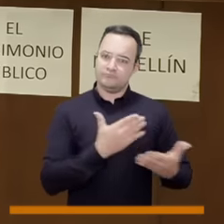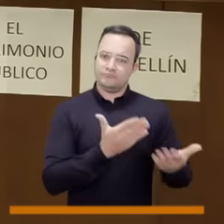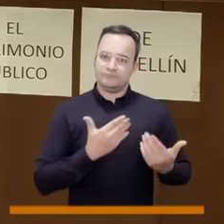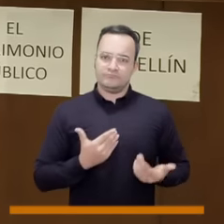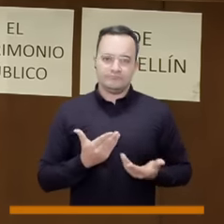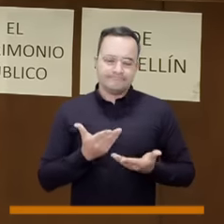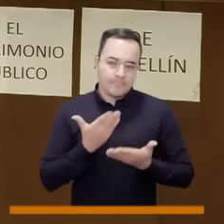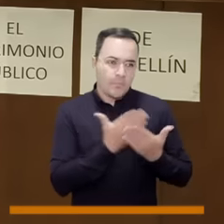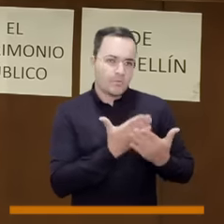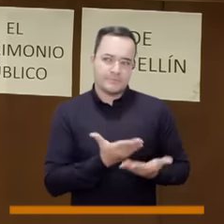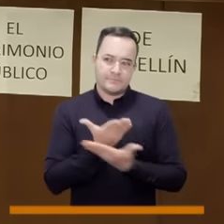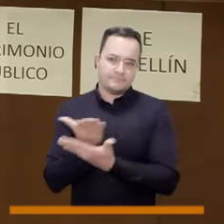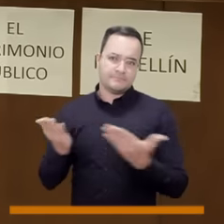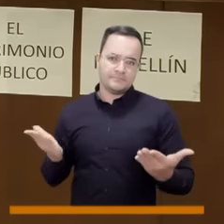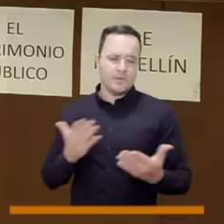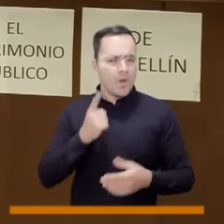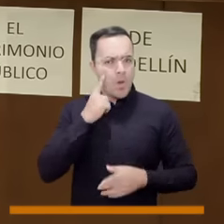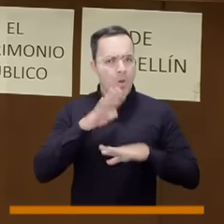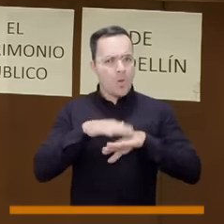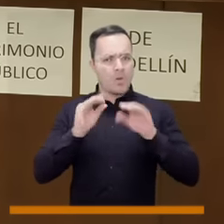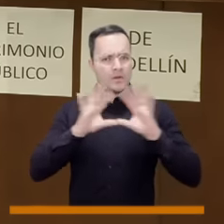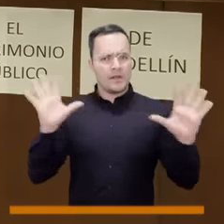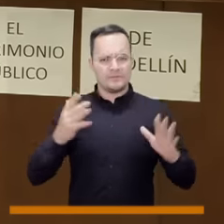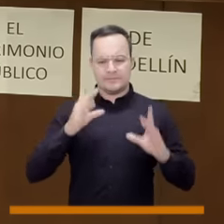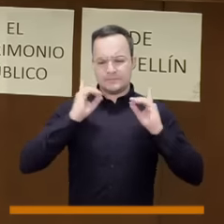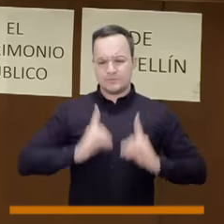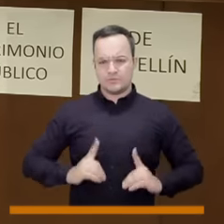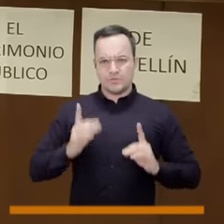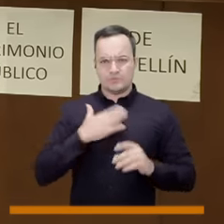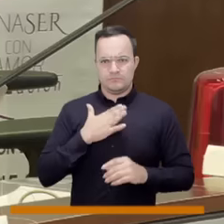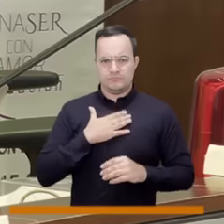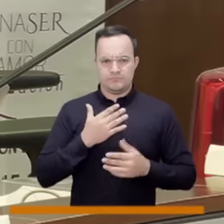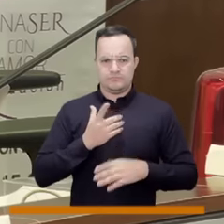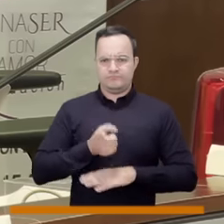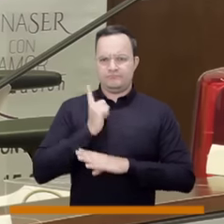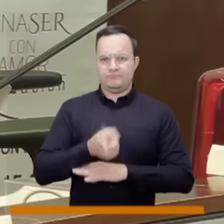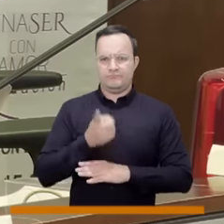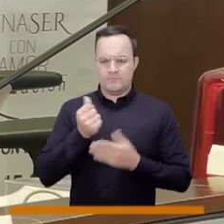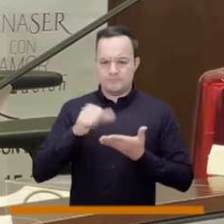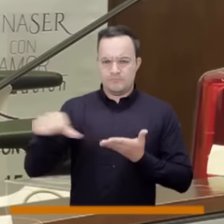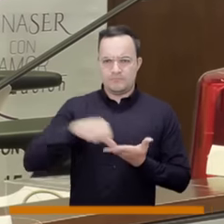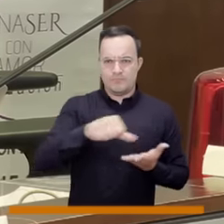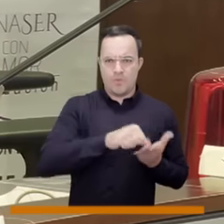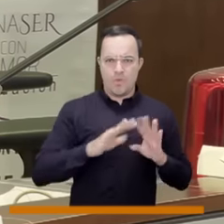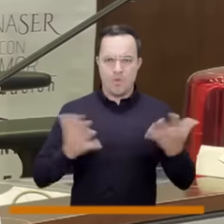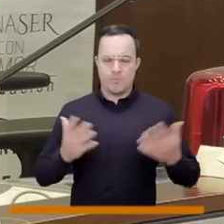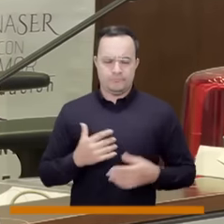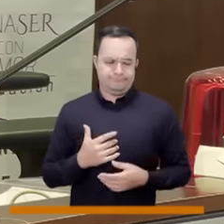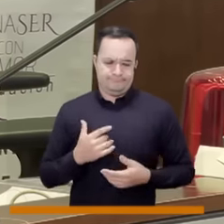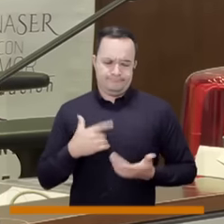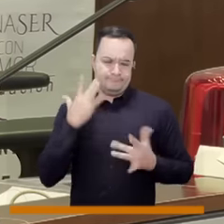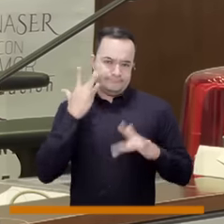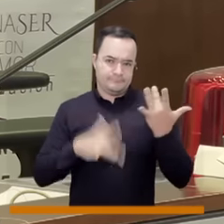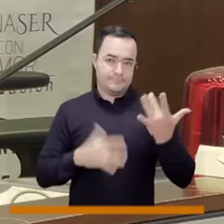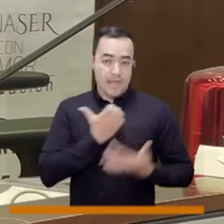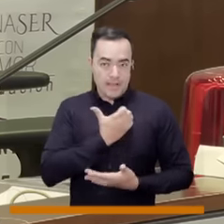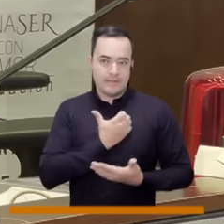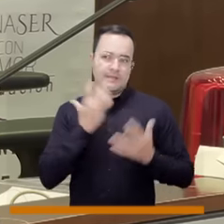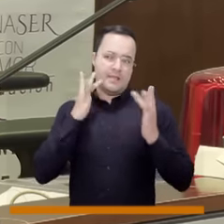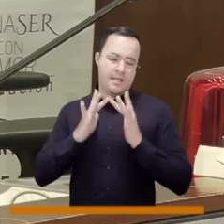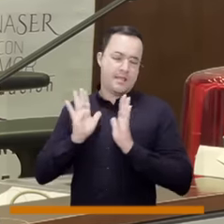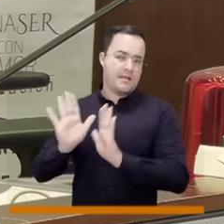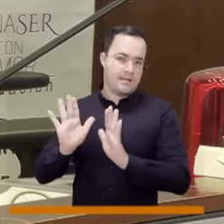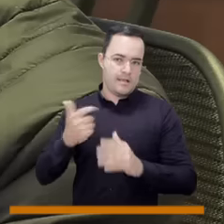candidatos al Consejo de Medellín o los concejales no tenemos la potestad de definir cómo se van a invertir los recursos. Nosotros no somos los